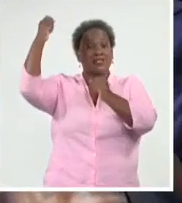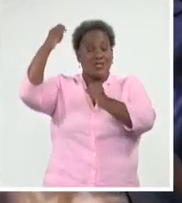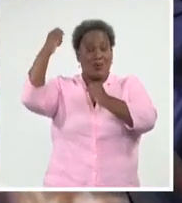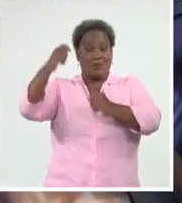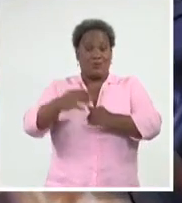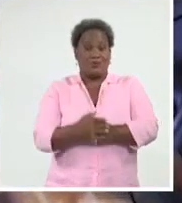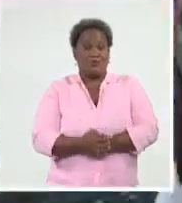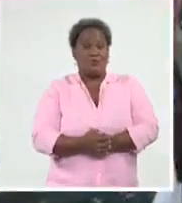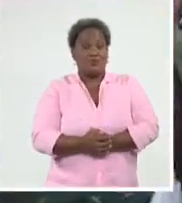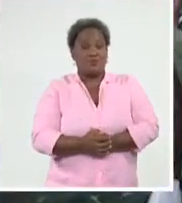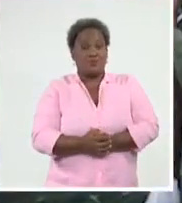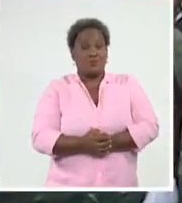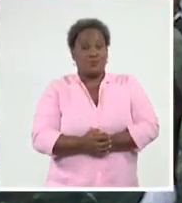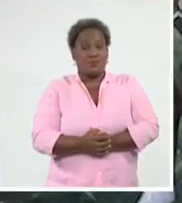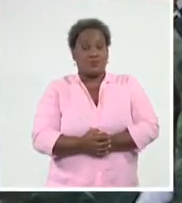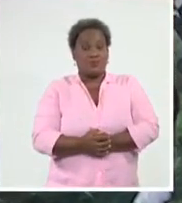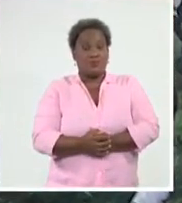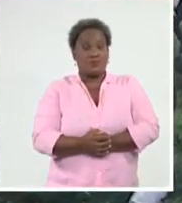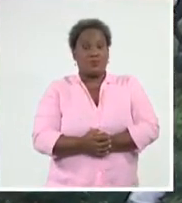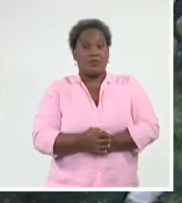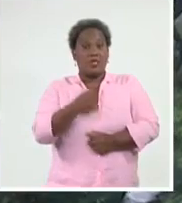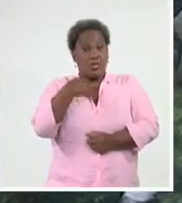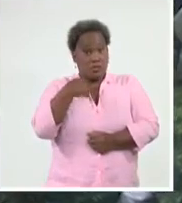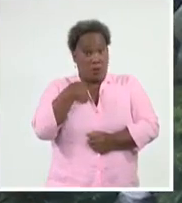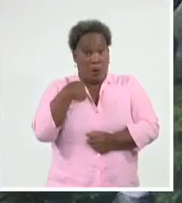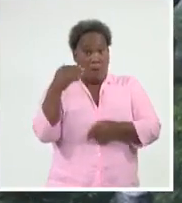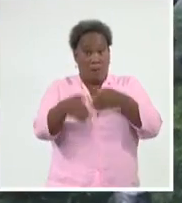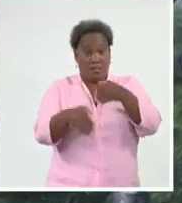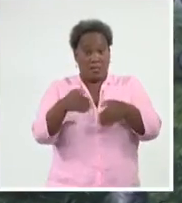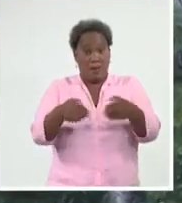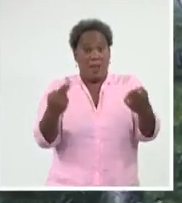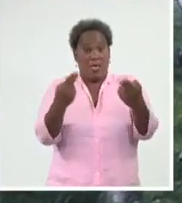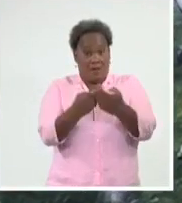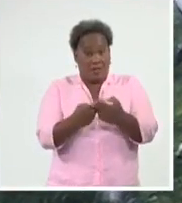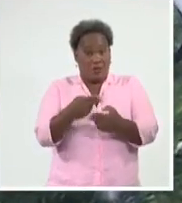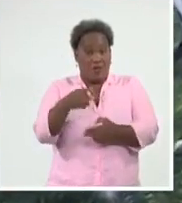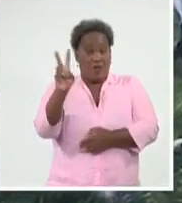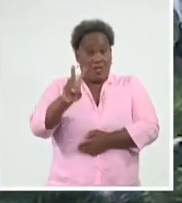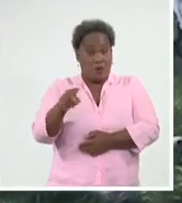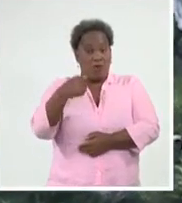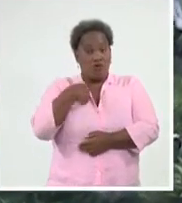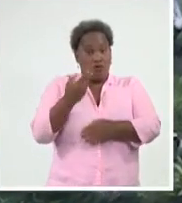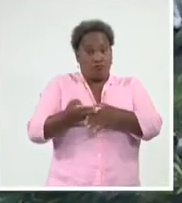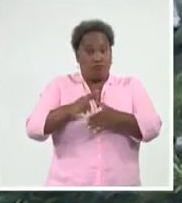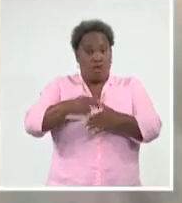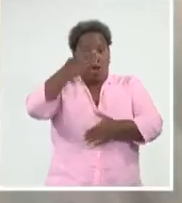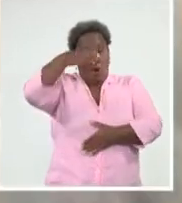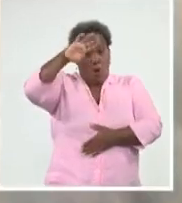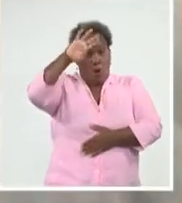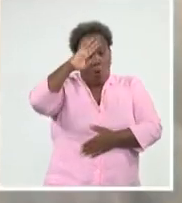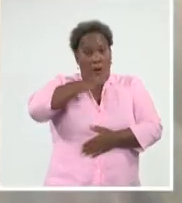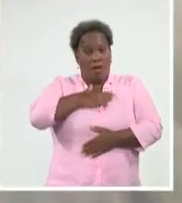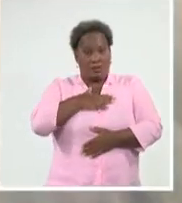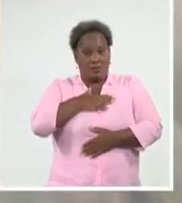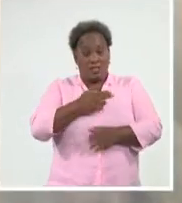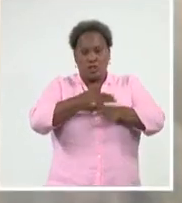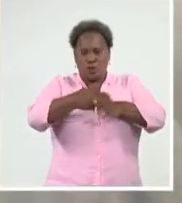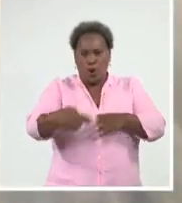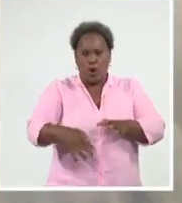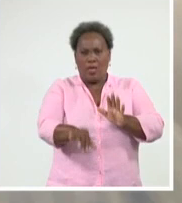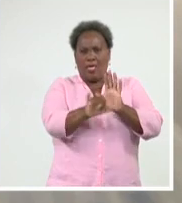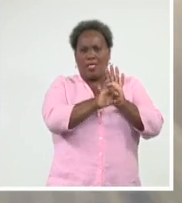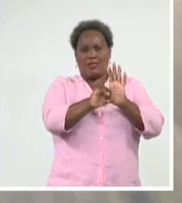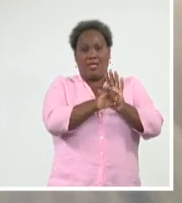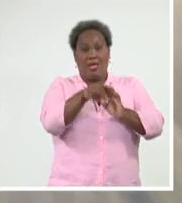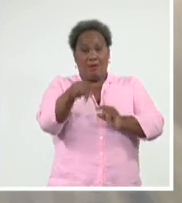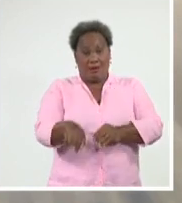en este importante evento, donde estoy representando a Cuba desde su historia, desde su identidad, y en los tiempos